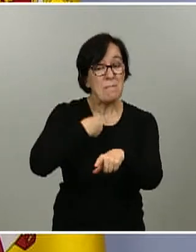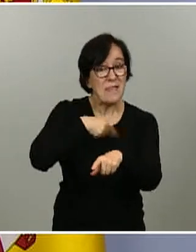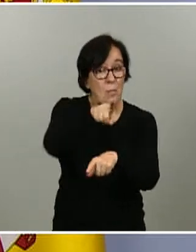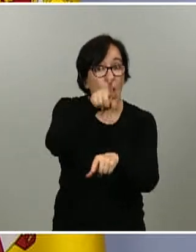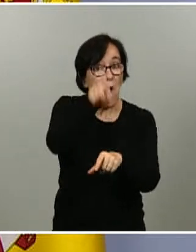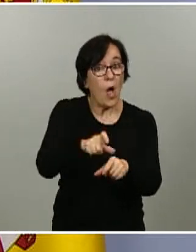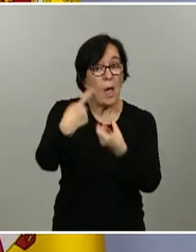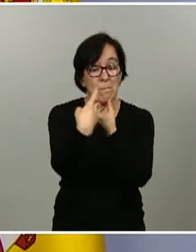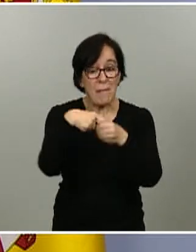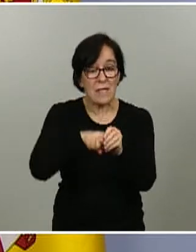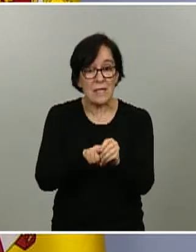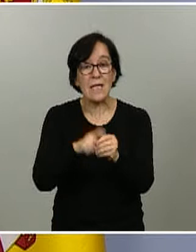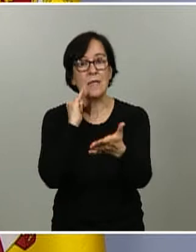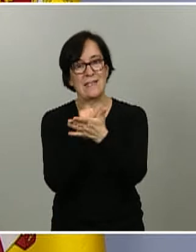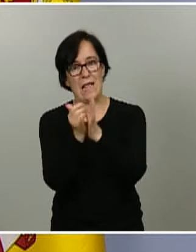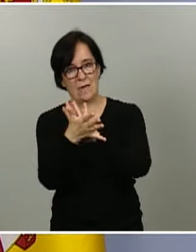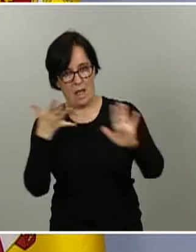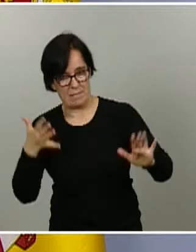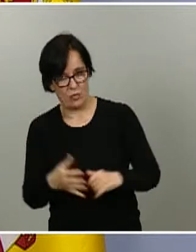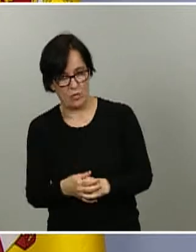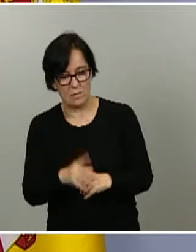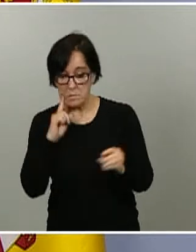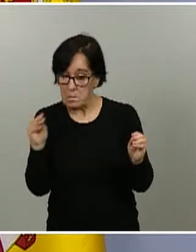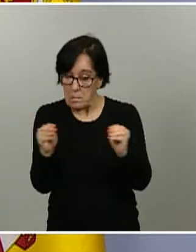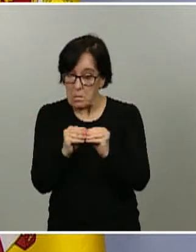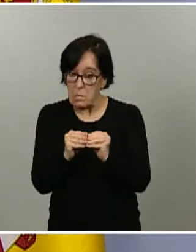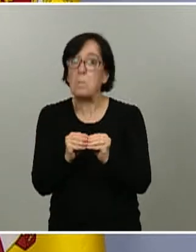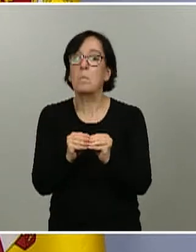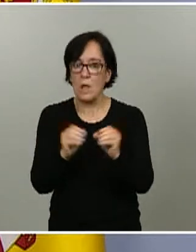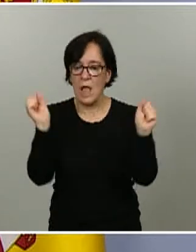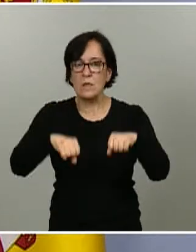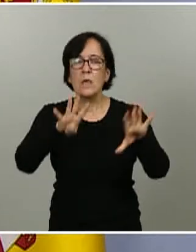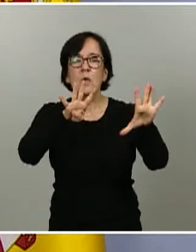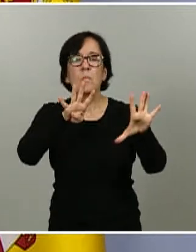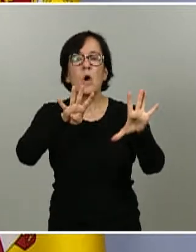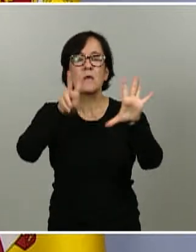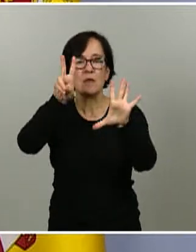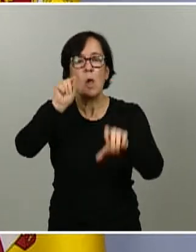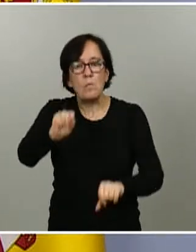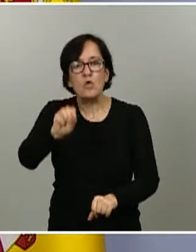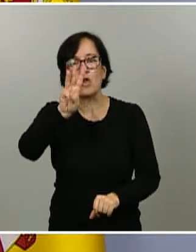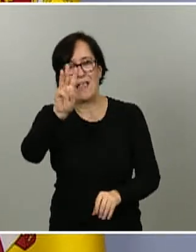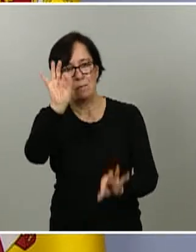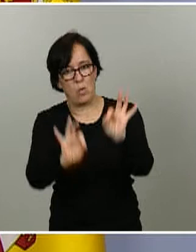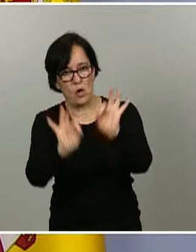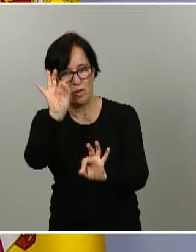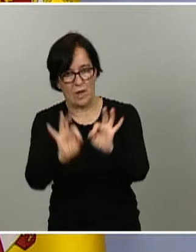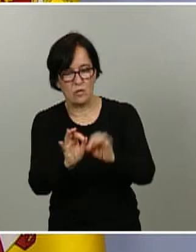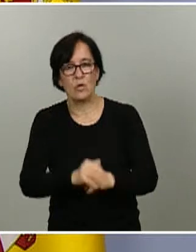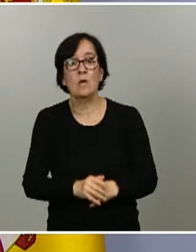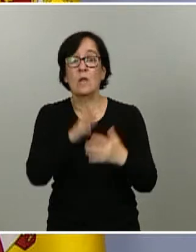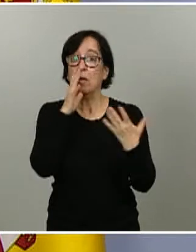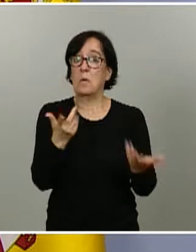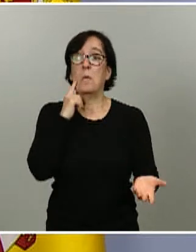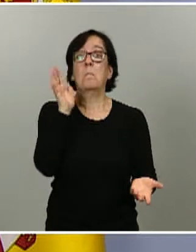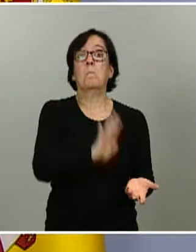en el test rápido. Y lo que tenemos es un acuerdo de un 97.3%. Por tanto, parece que